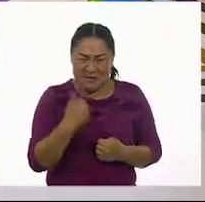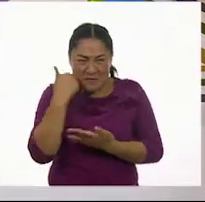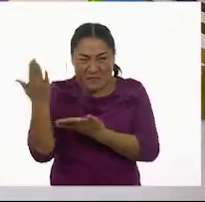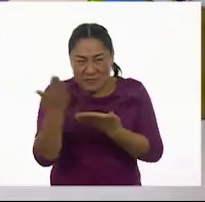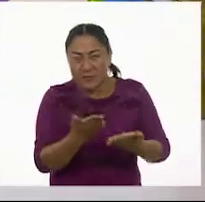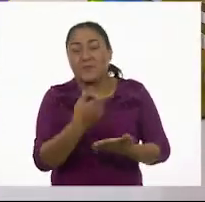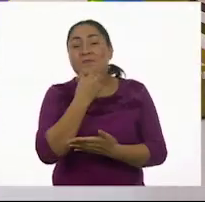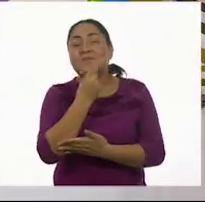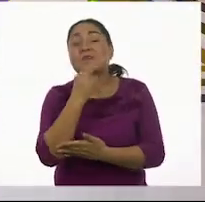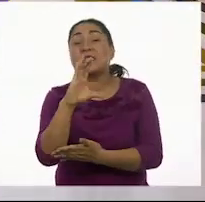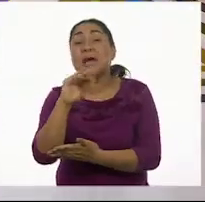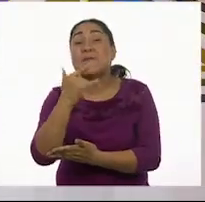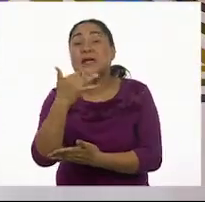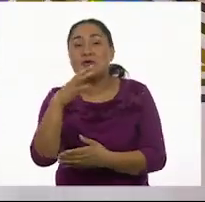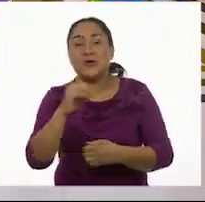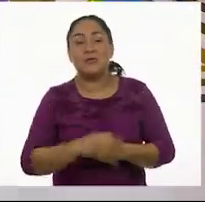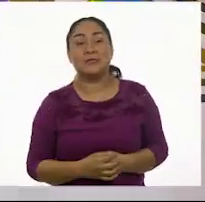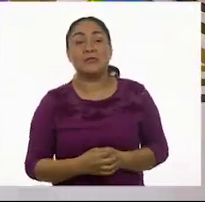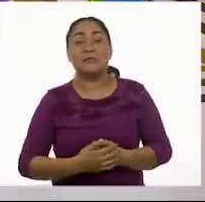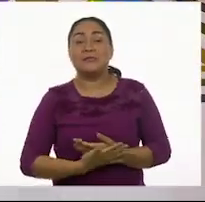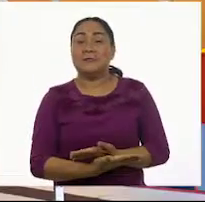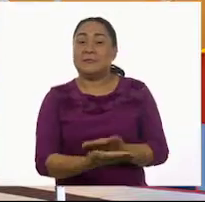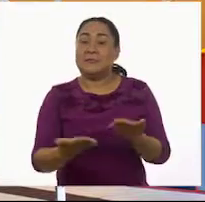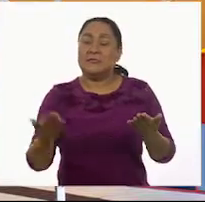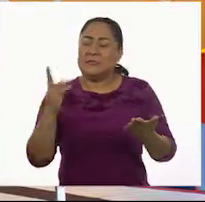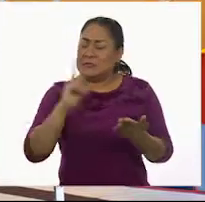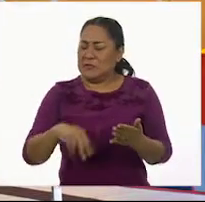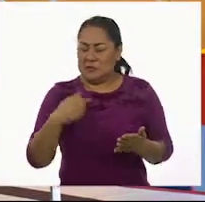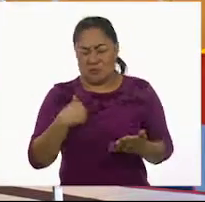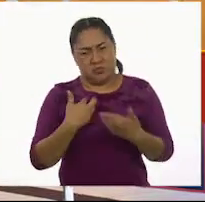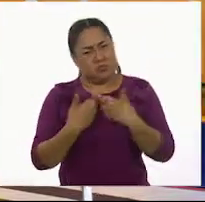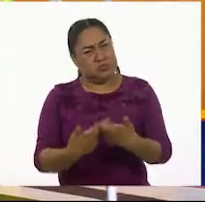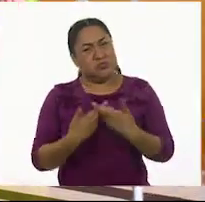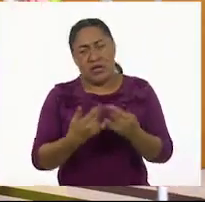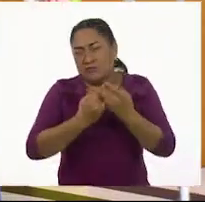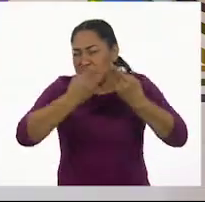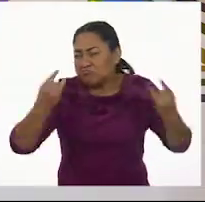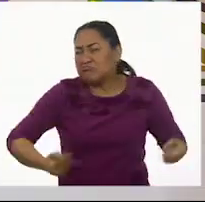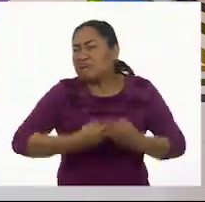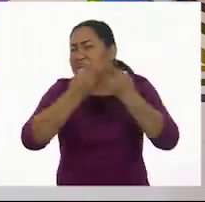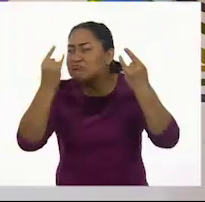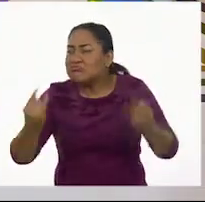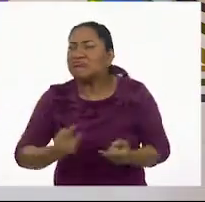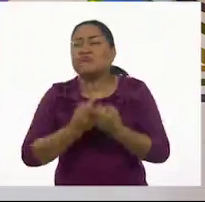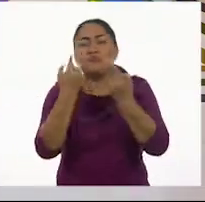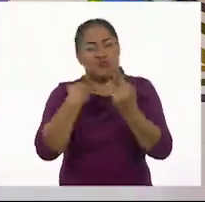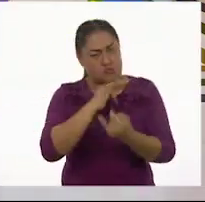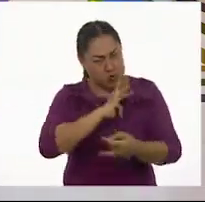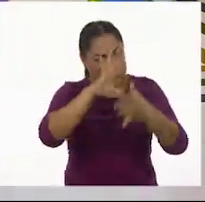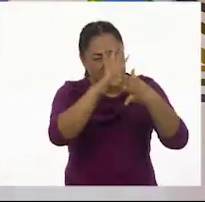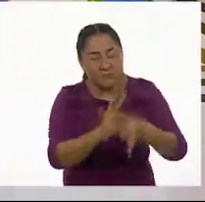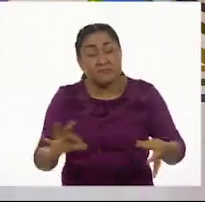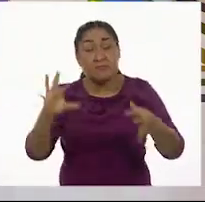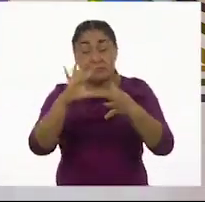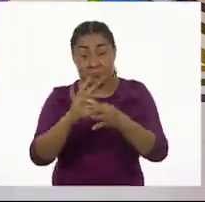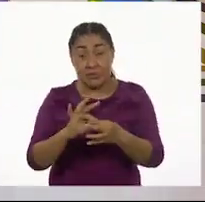Fermín Camacho. ¡Tengo un montón de historias que les puedo contar! ¡Qué buena Algunas son un cuento,